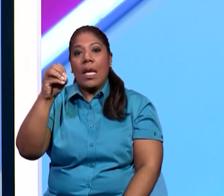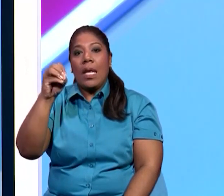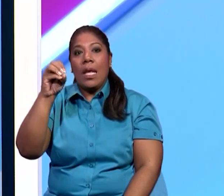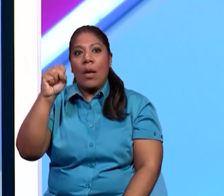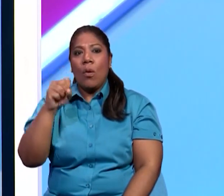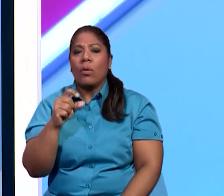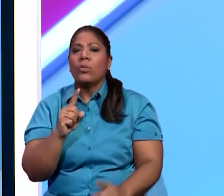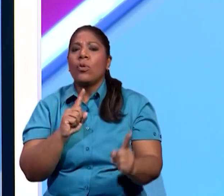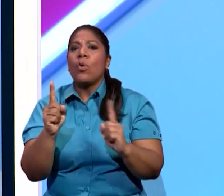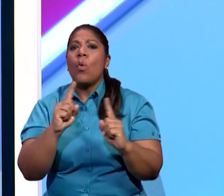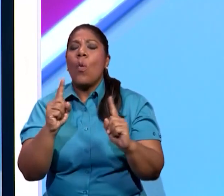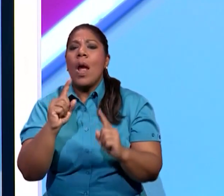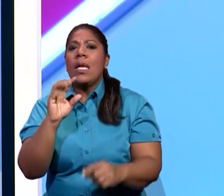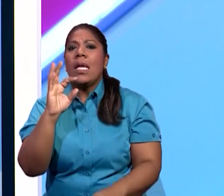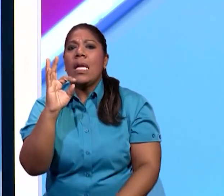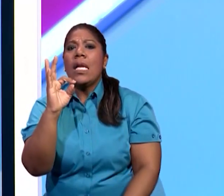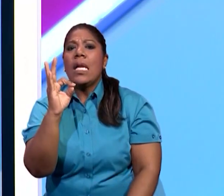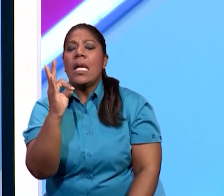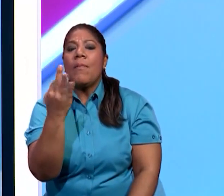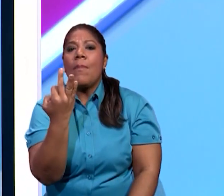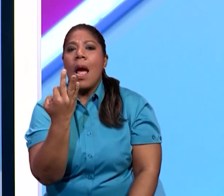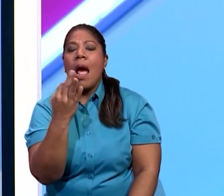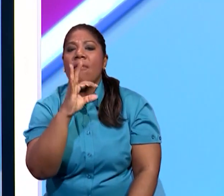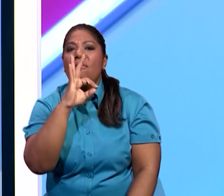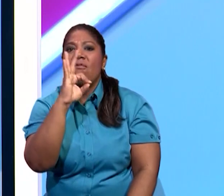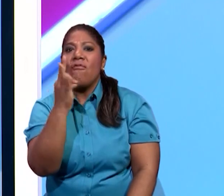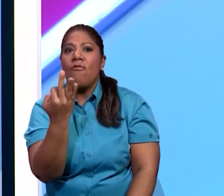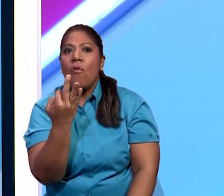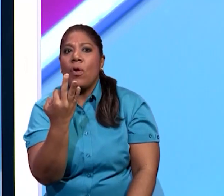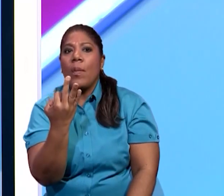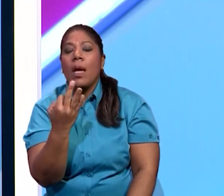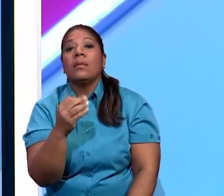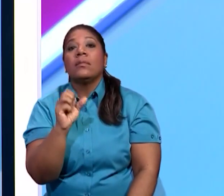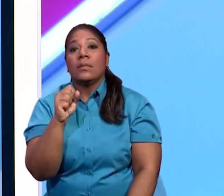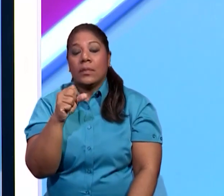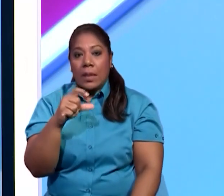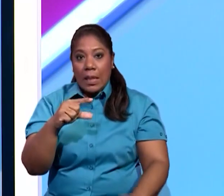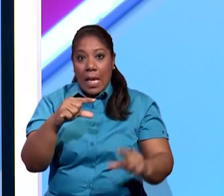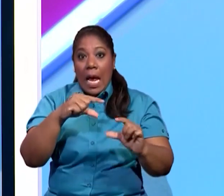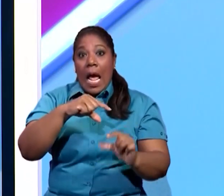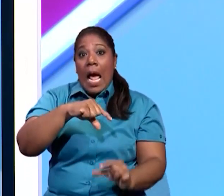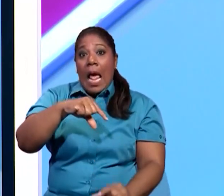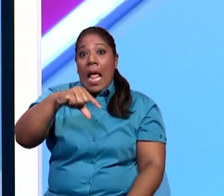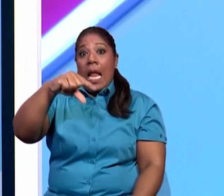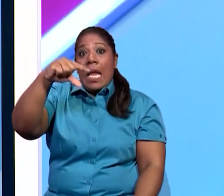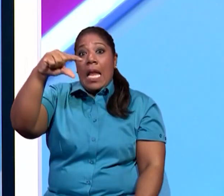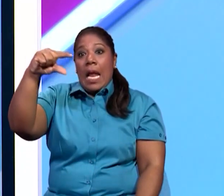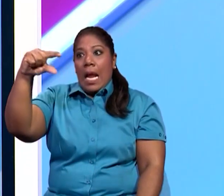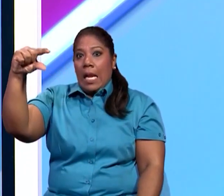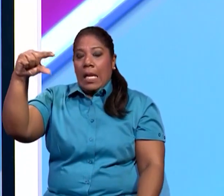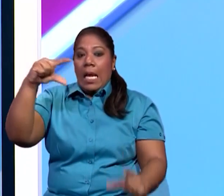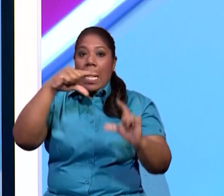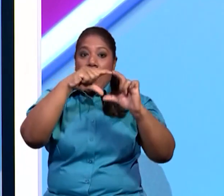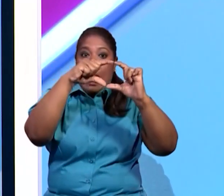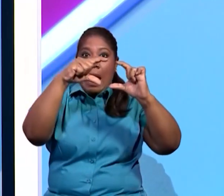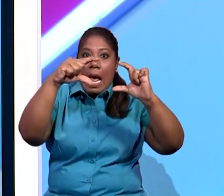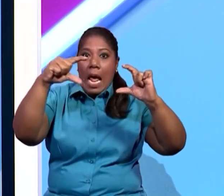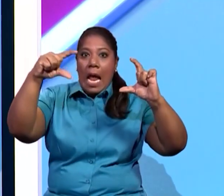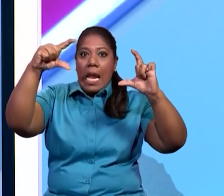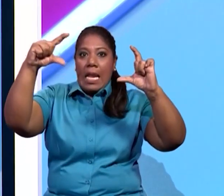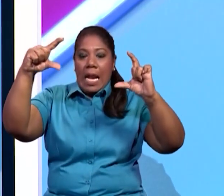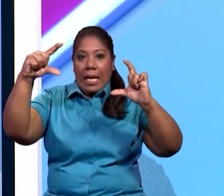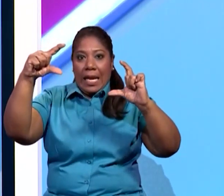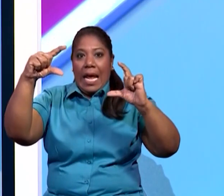maestra Teresita acaba de preguntar forma. Tiene una forma alargada. Muy